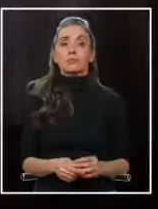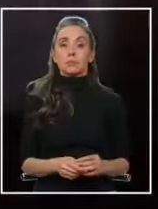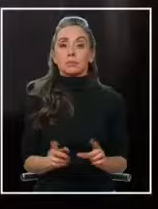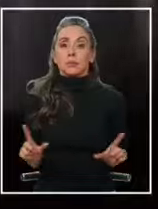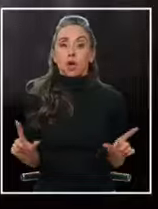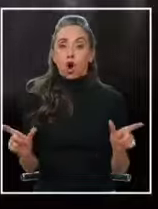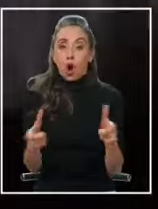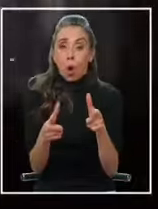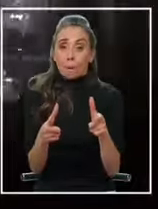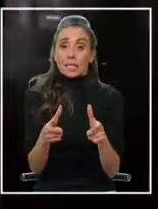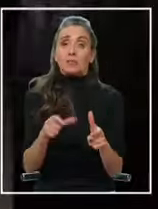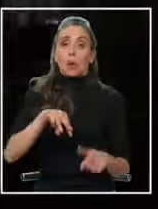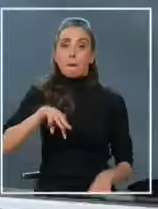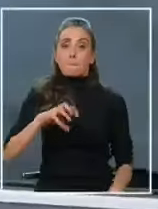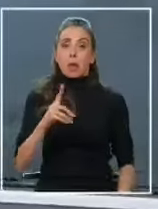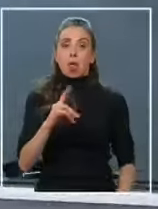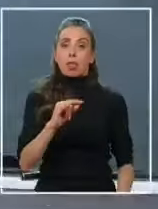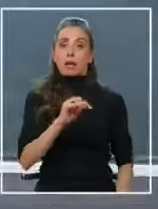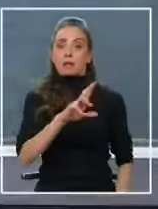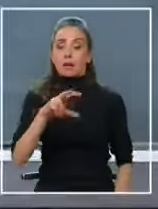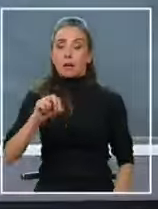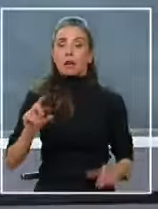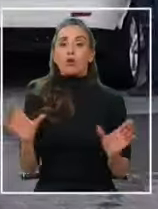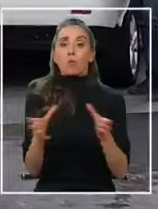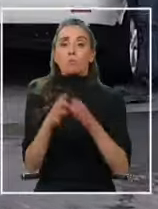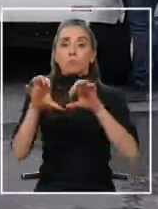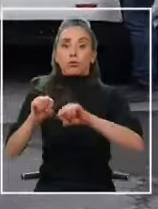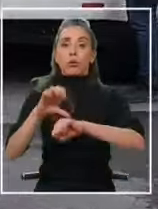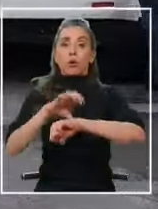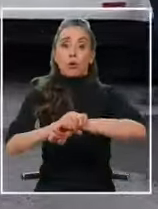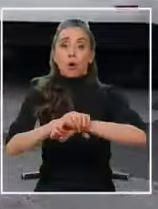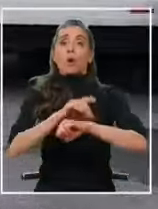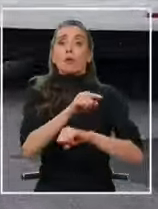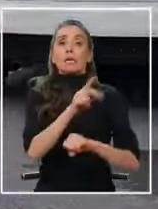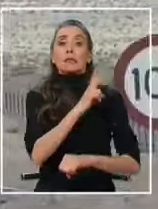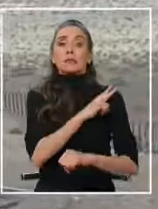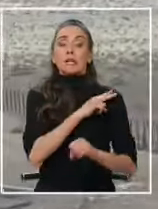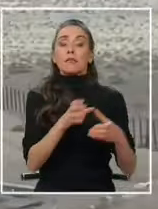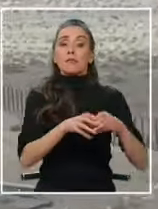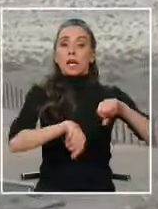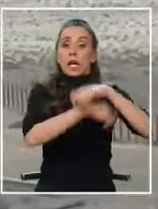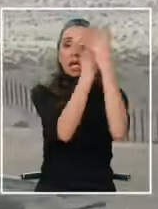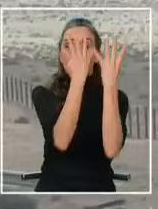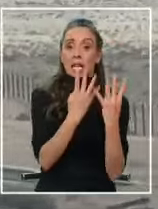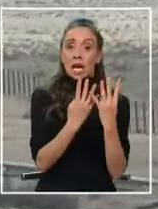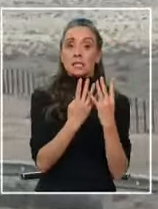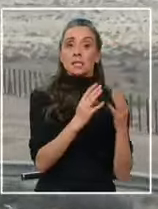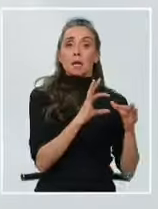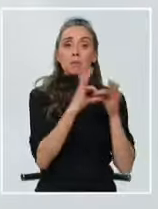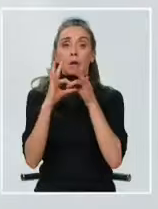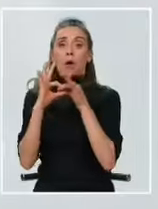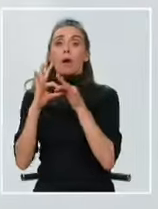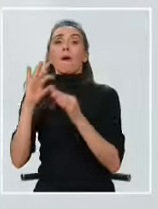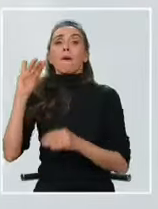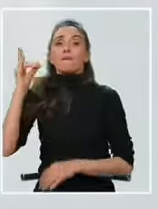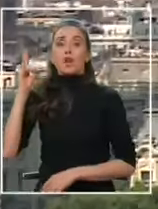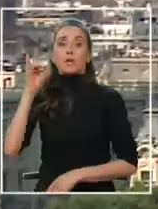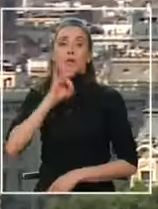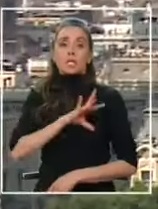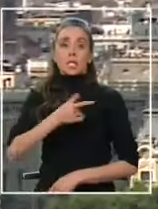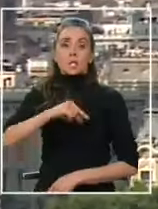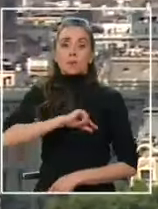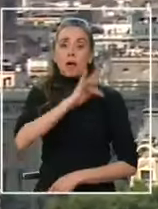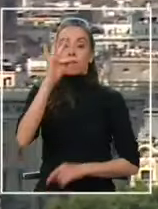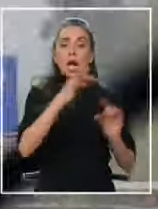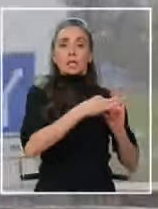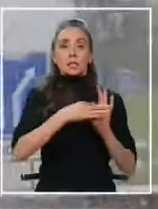operación mediterránea que permitió desbaratar una banda operando desde la cárcel con redes que iban desde Bolivia Chile España y Francia